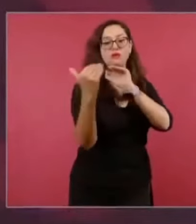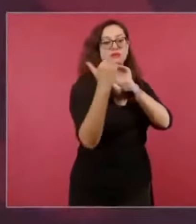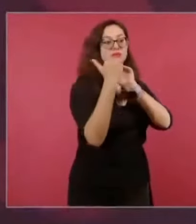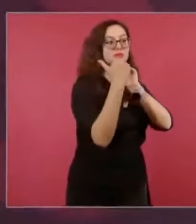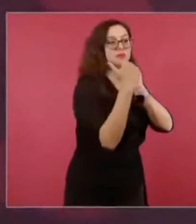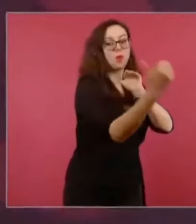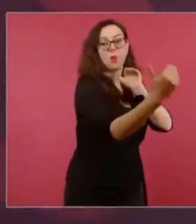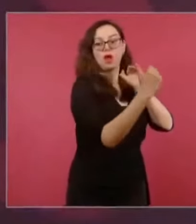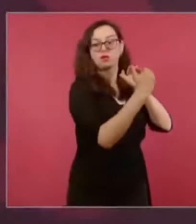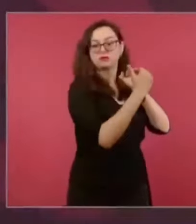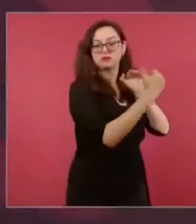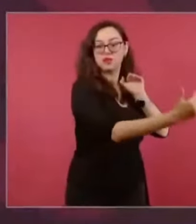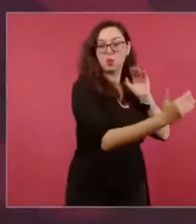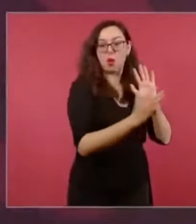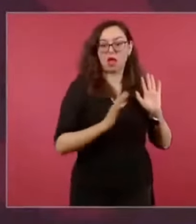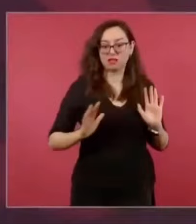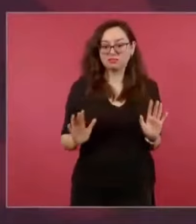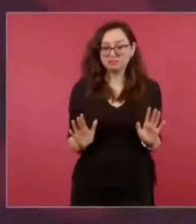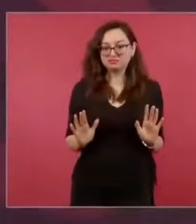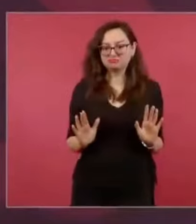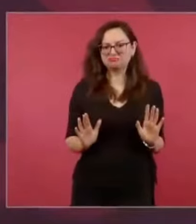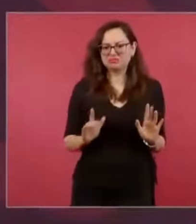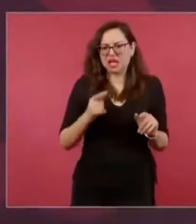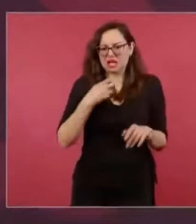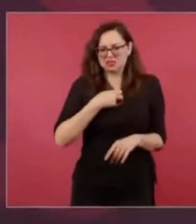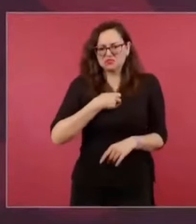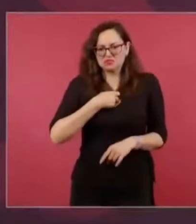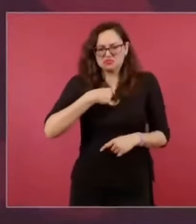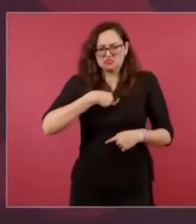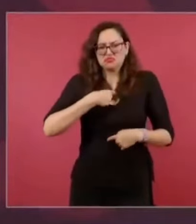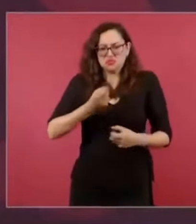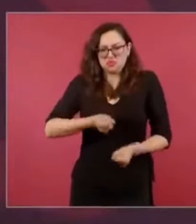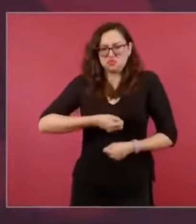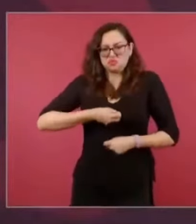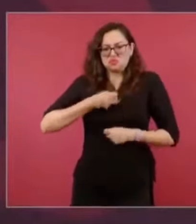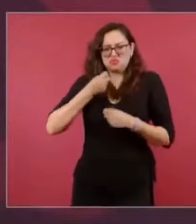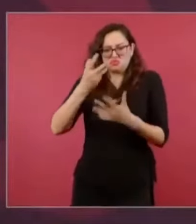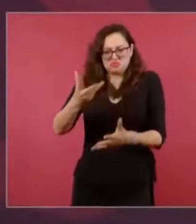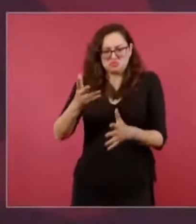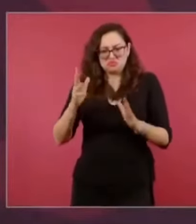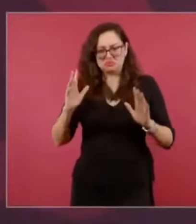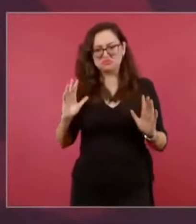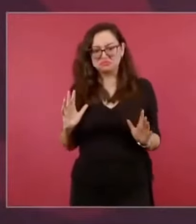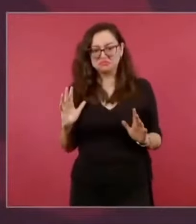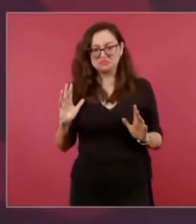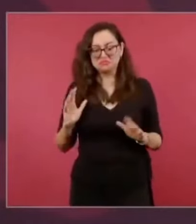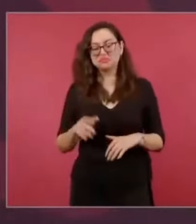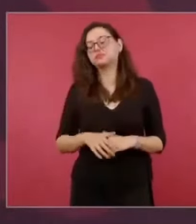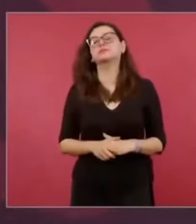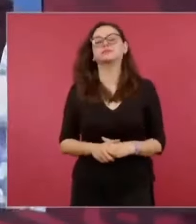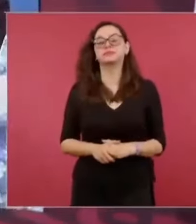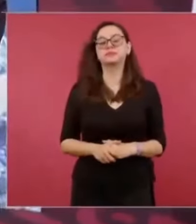Entonces, pasa el tiempo, pero esto fue una improvisación y